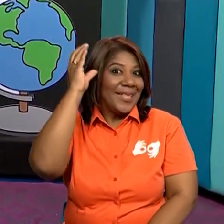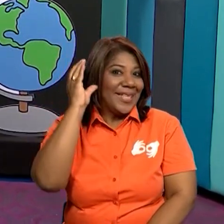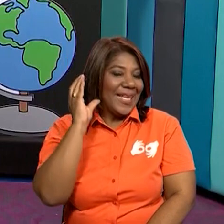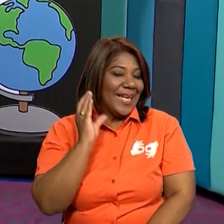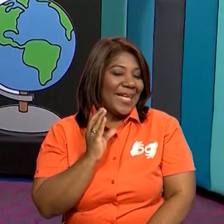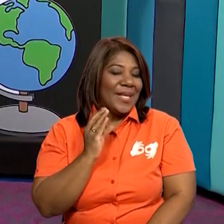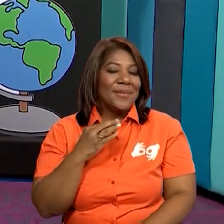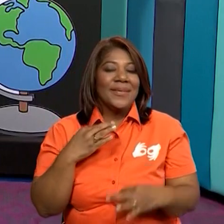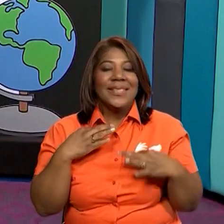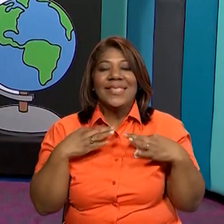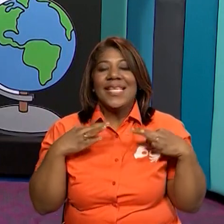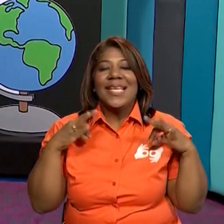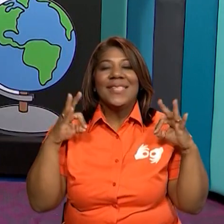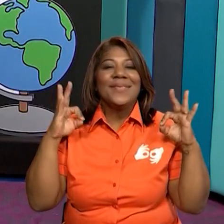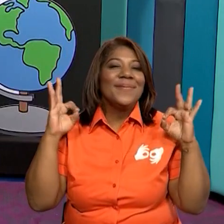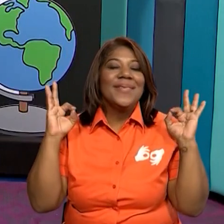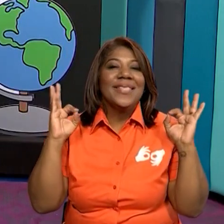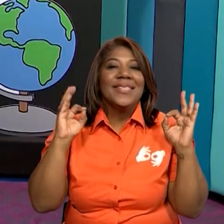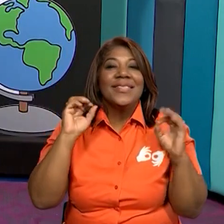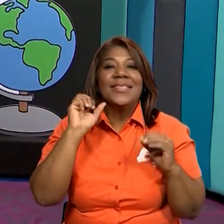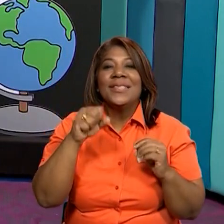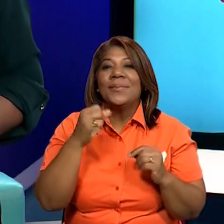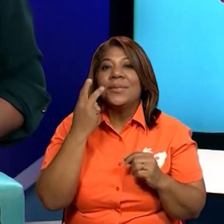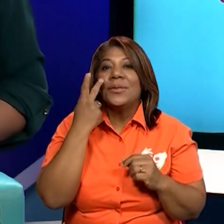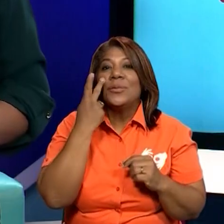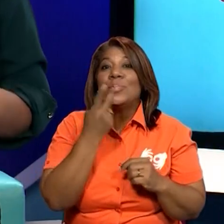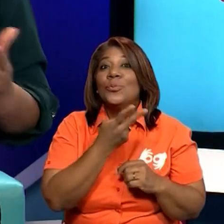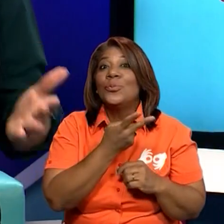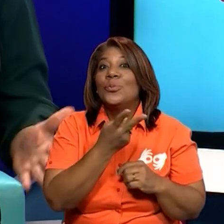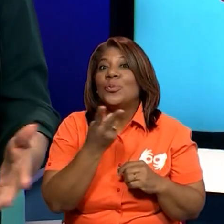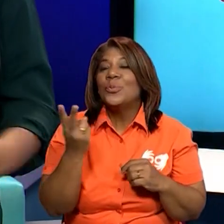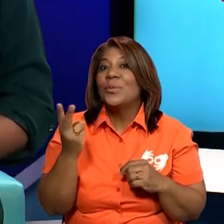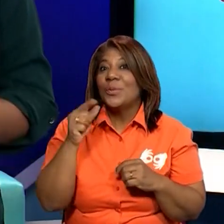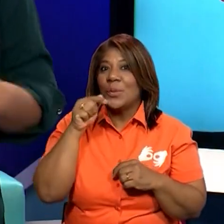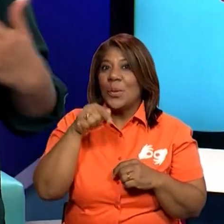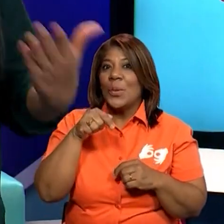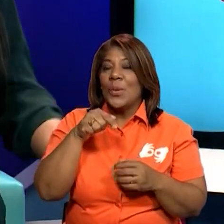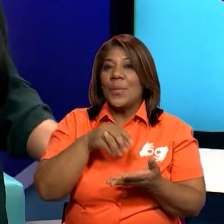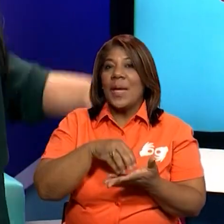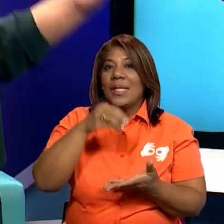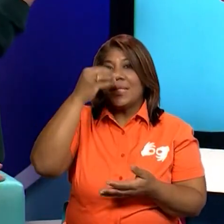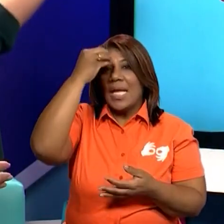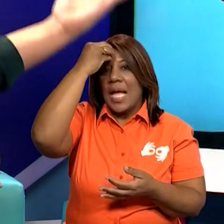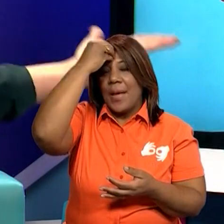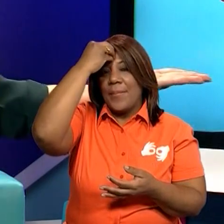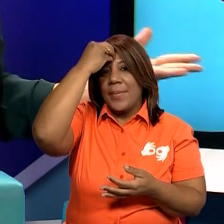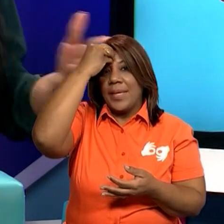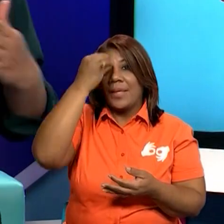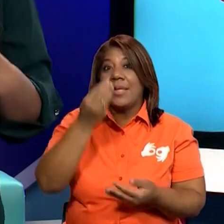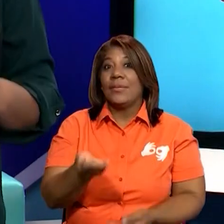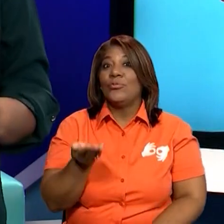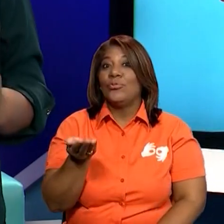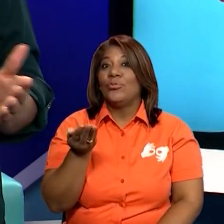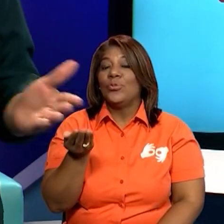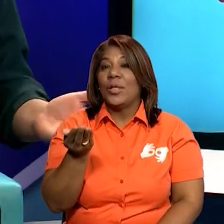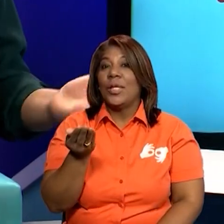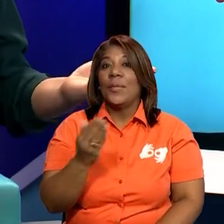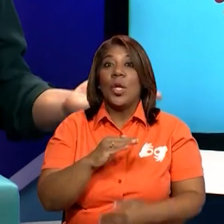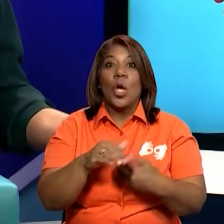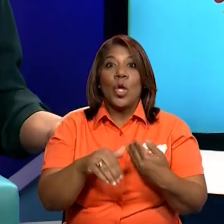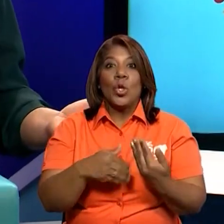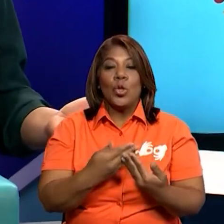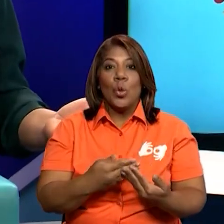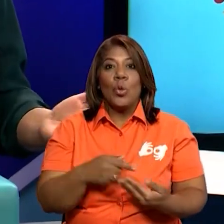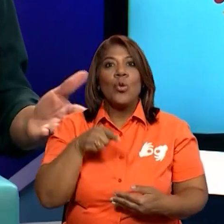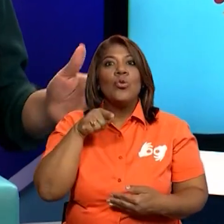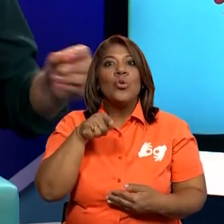muy contenta de estar con ustedes porque hoy vamos a estar aprendiendo sobre las monedas y el sistema monetario